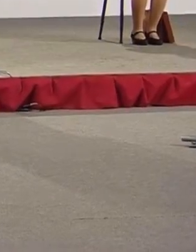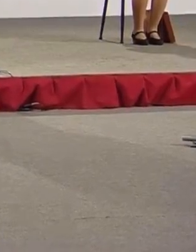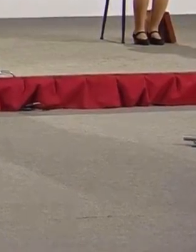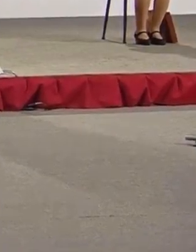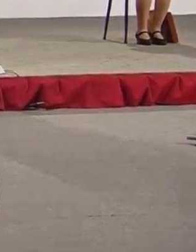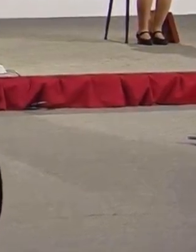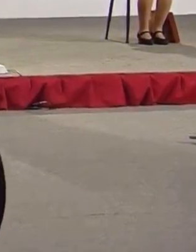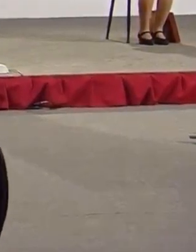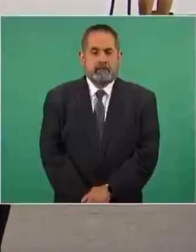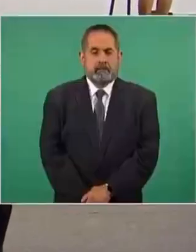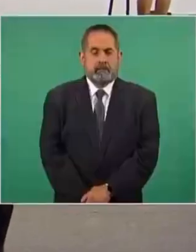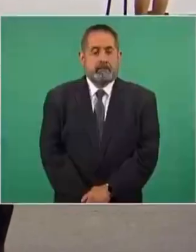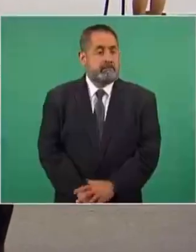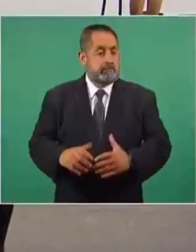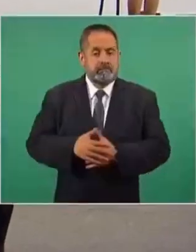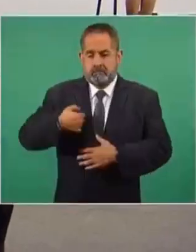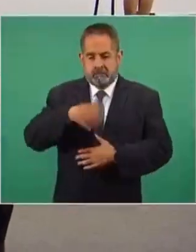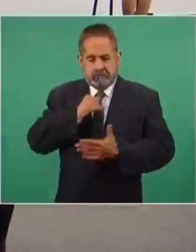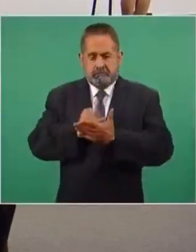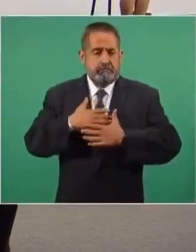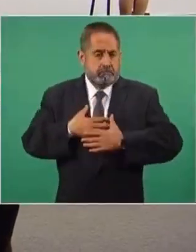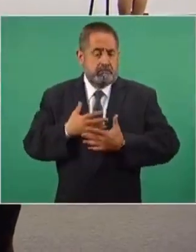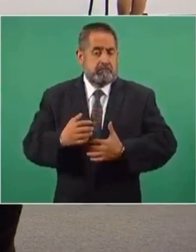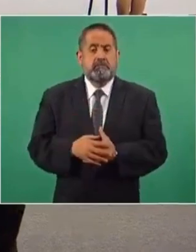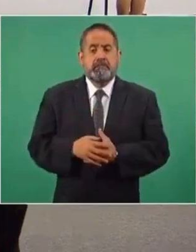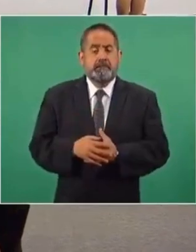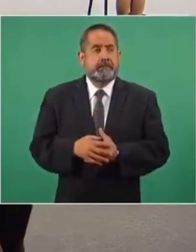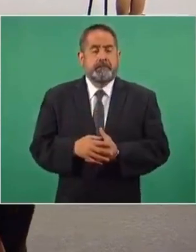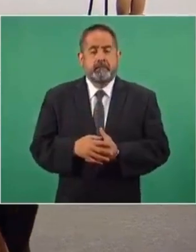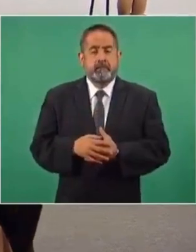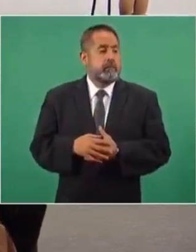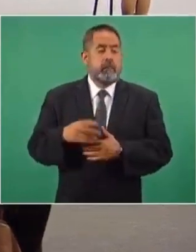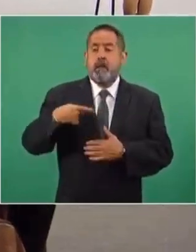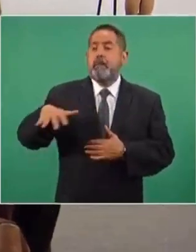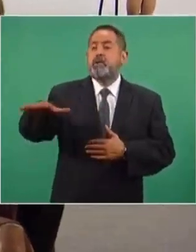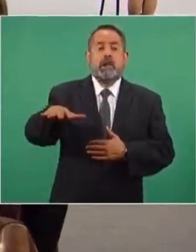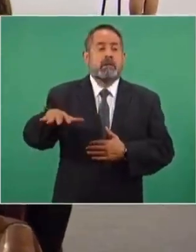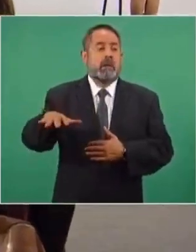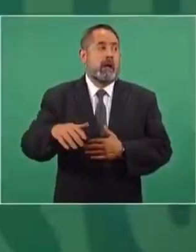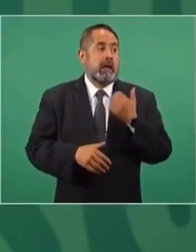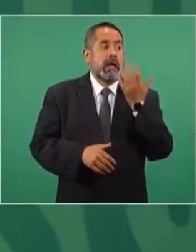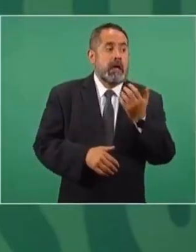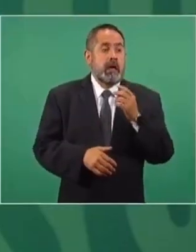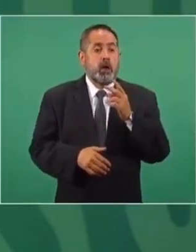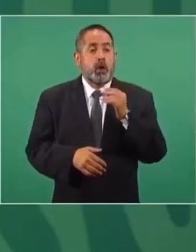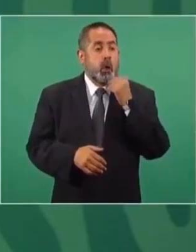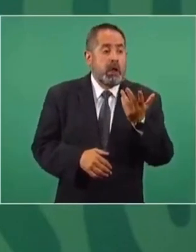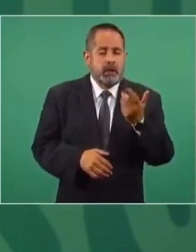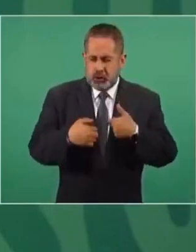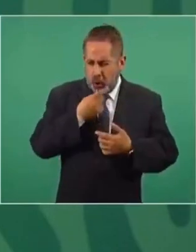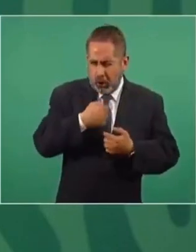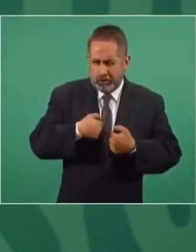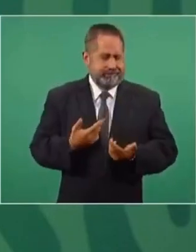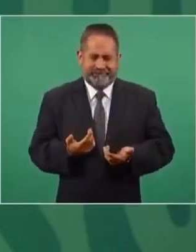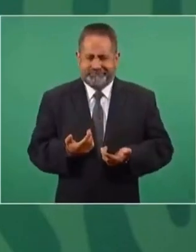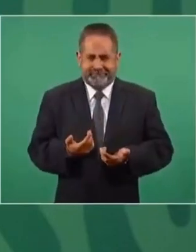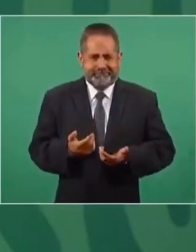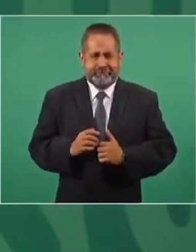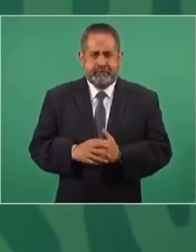el pueblo demanda o quiere o no quiere, no,